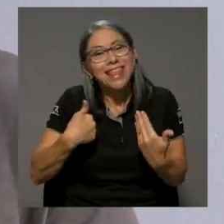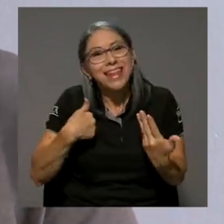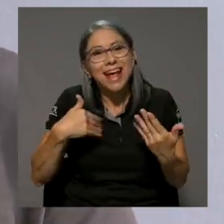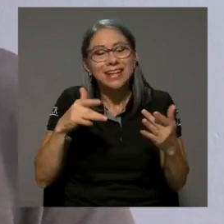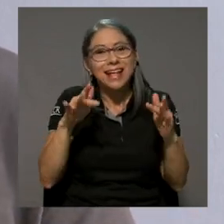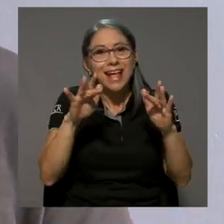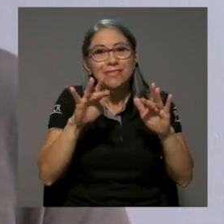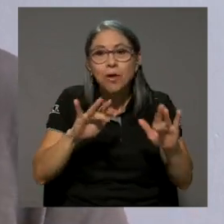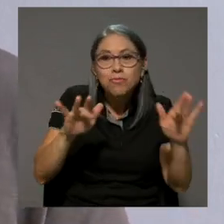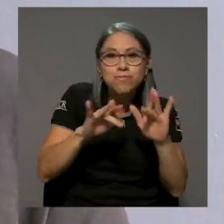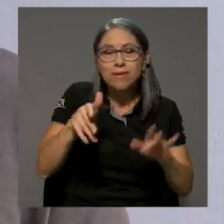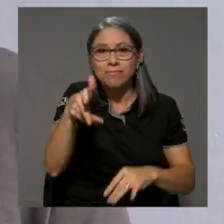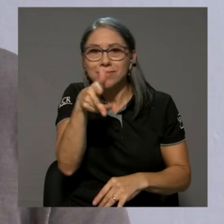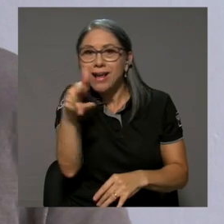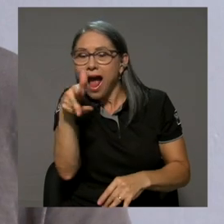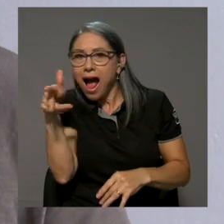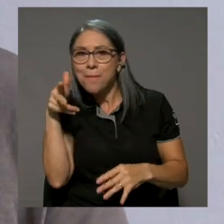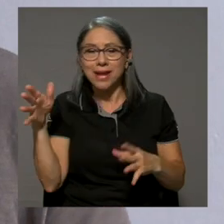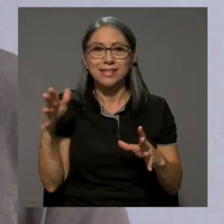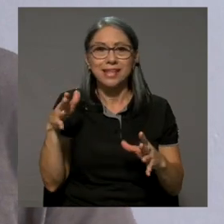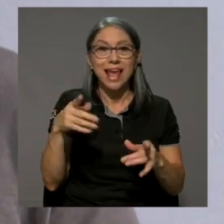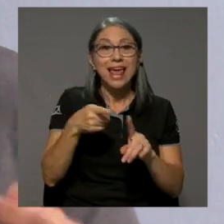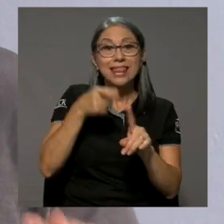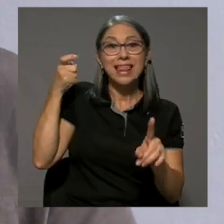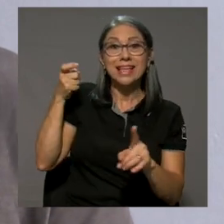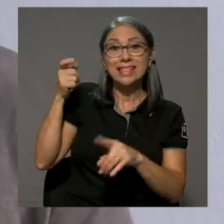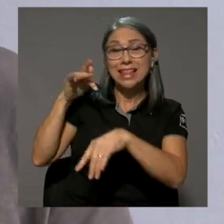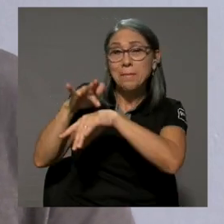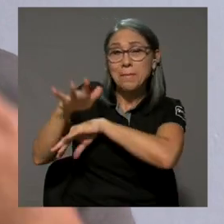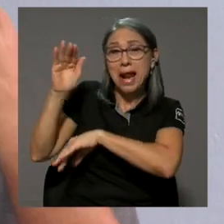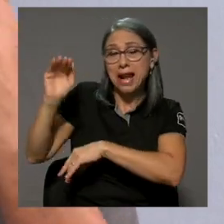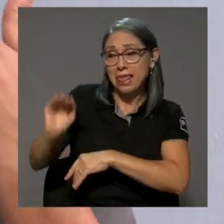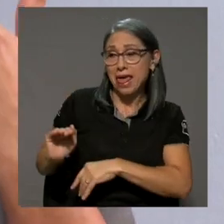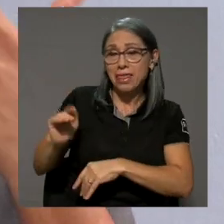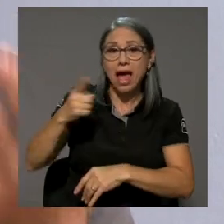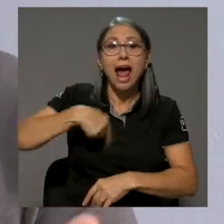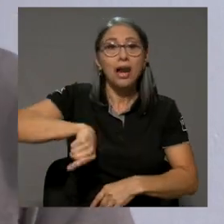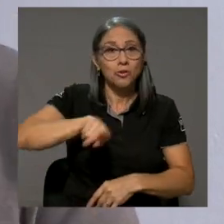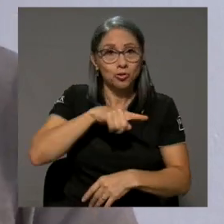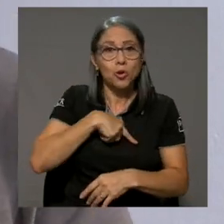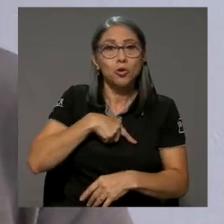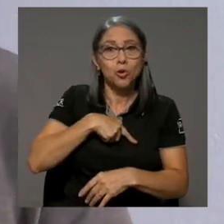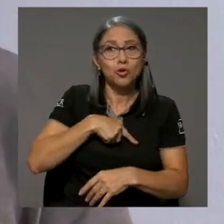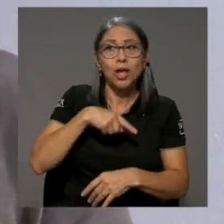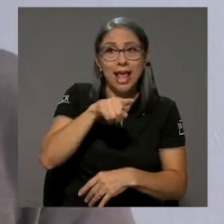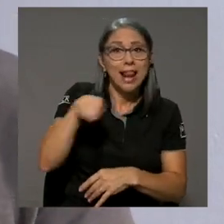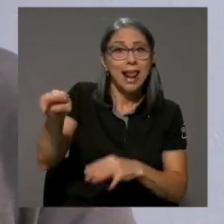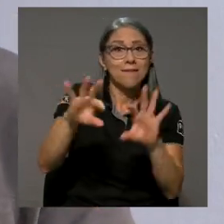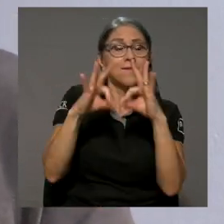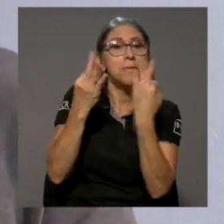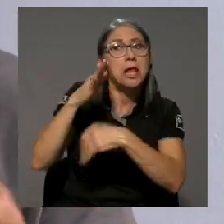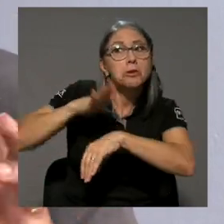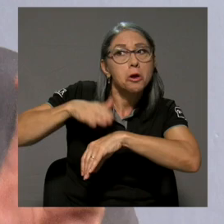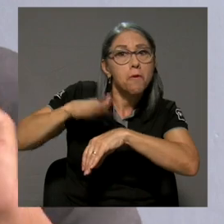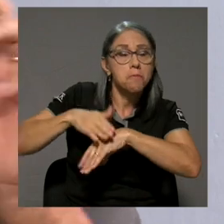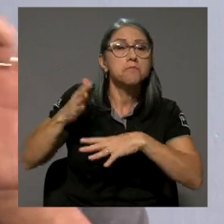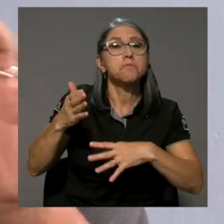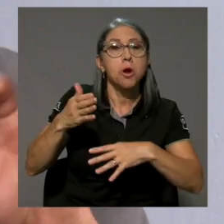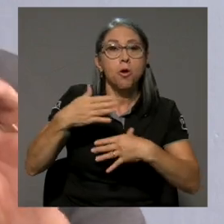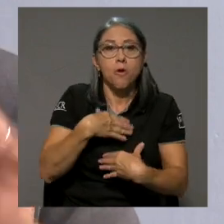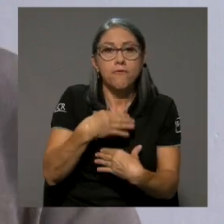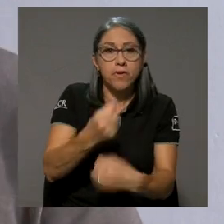y grabadoras. Y desde muy temprana edad nosotros nos daban permiso, nos dieron la confianza de poder